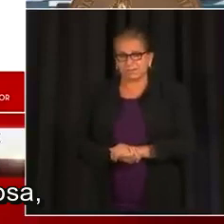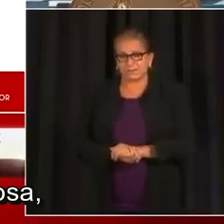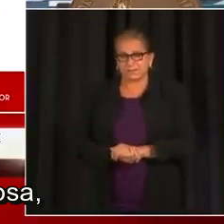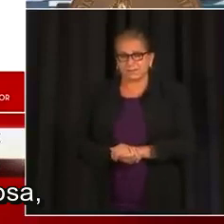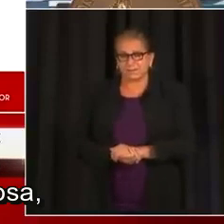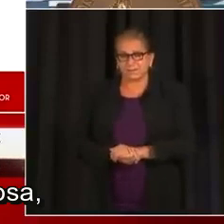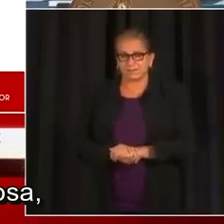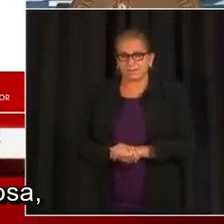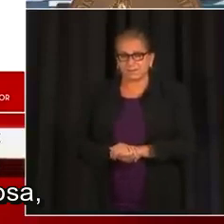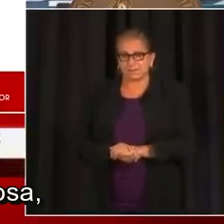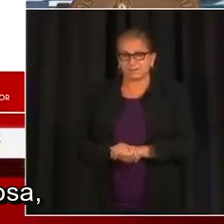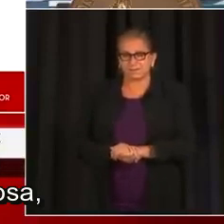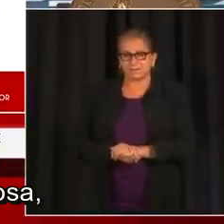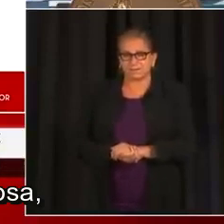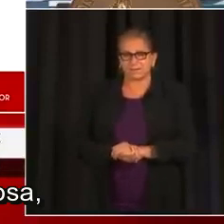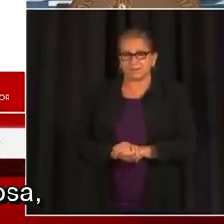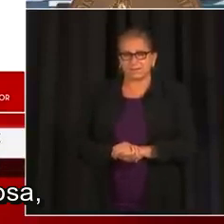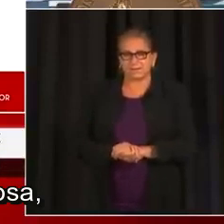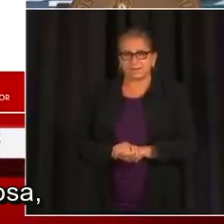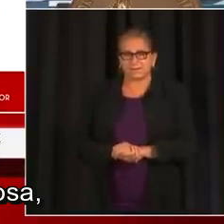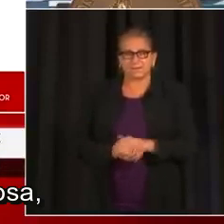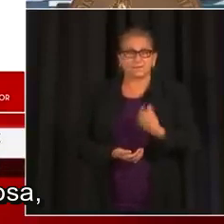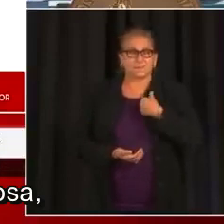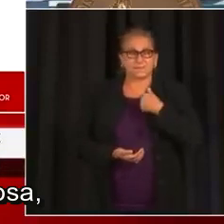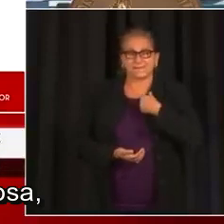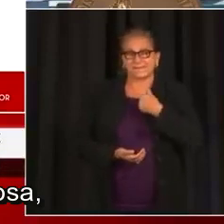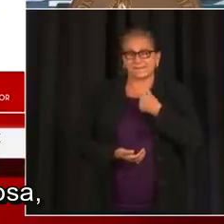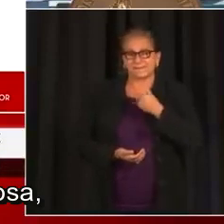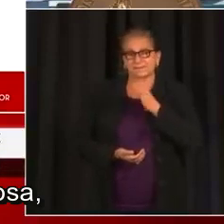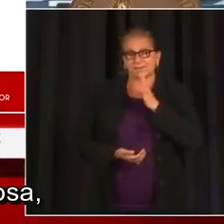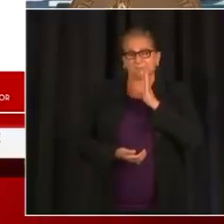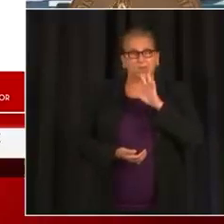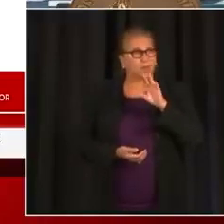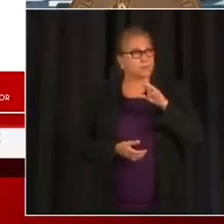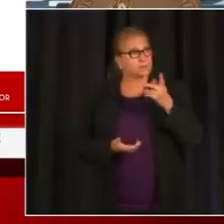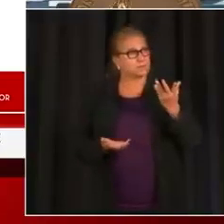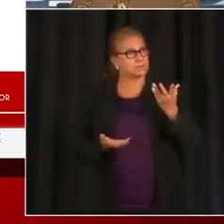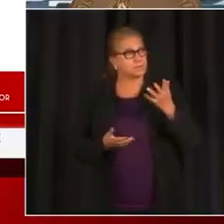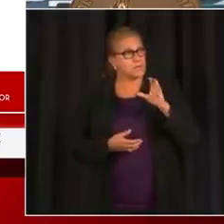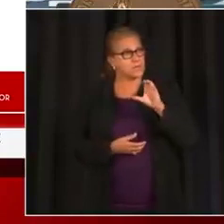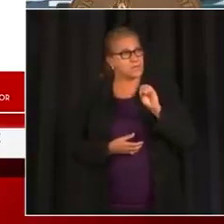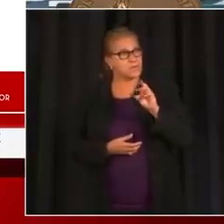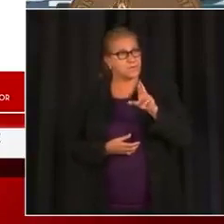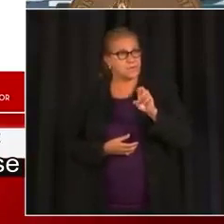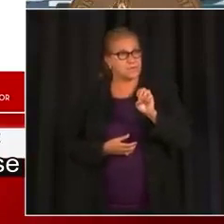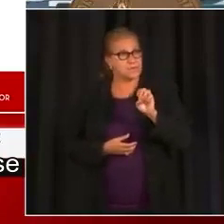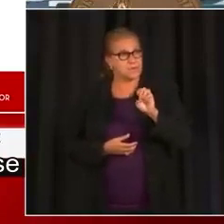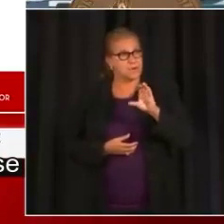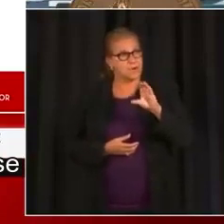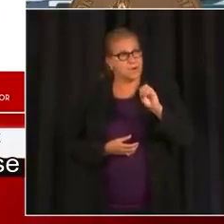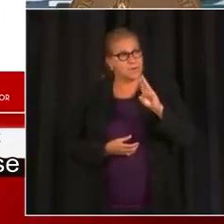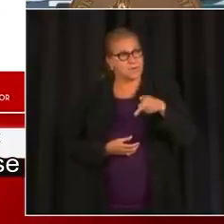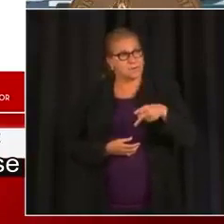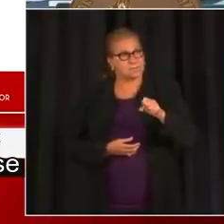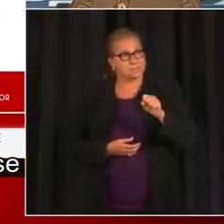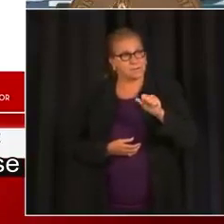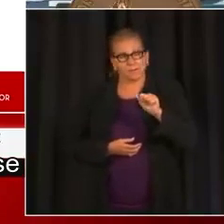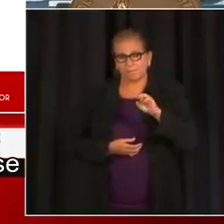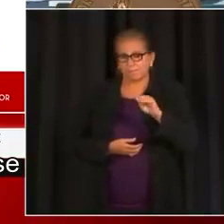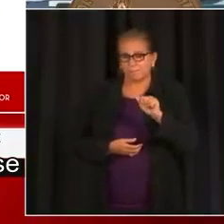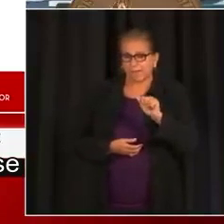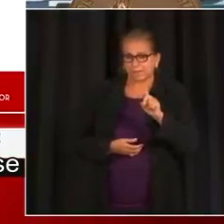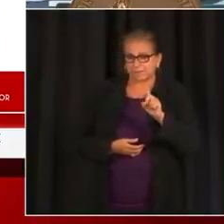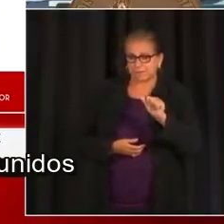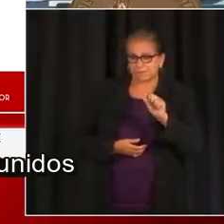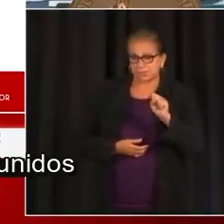Nuestra comunidad, nuestro cuerpo de comunidad nos contó una historia maravillosa y acabo de leerla y cómo están reuniéndose todos